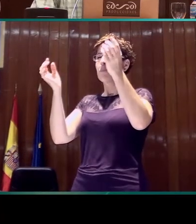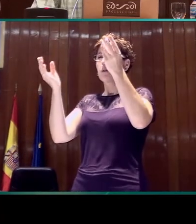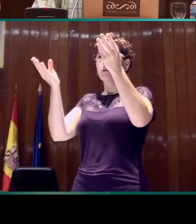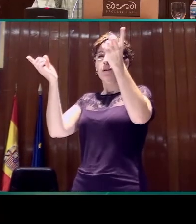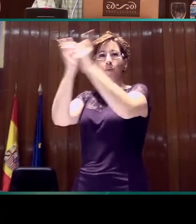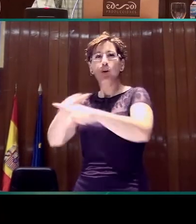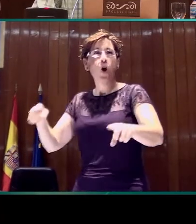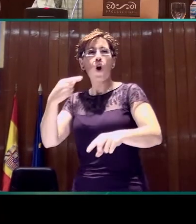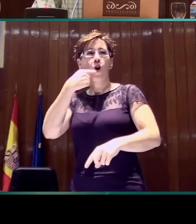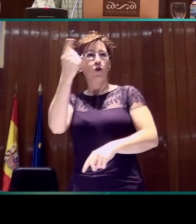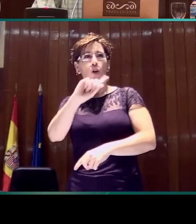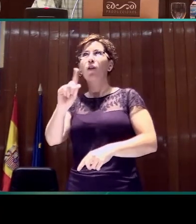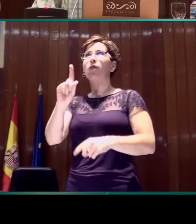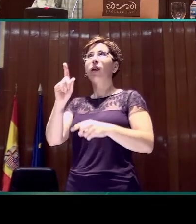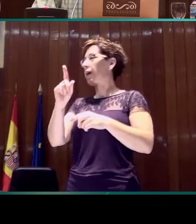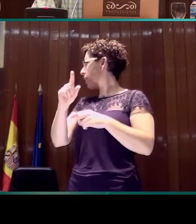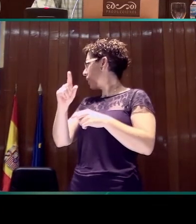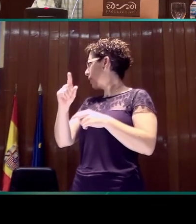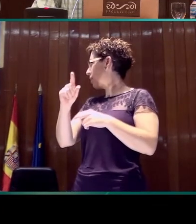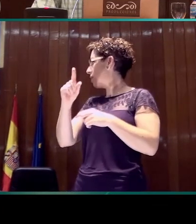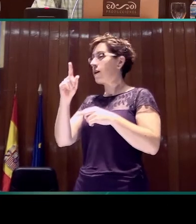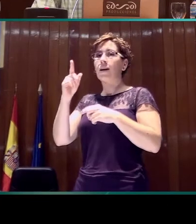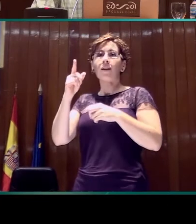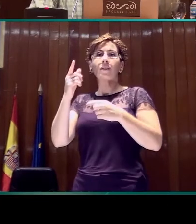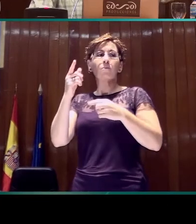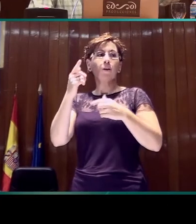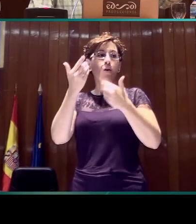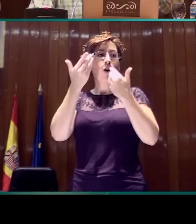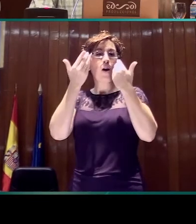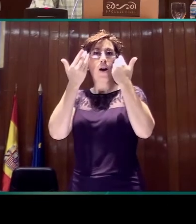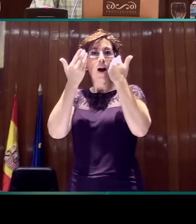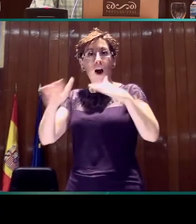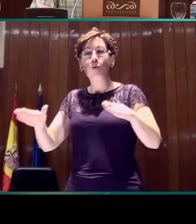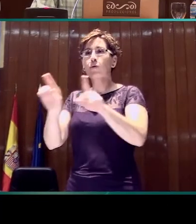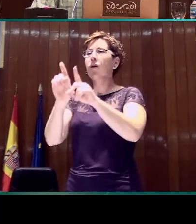este signo de orden, ¿de acuerdo? O sea, el signo lista.